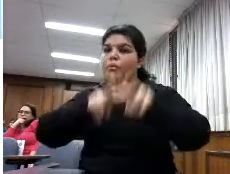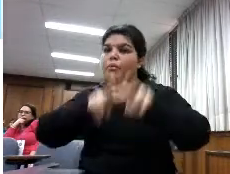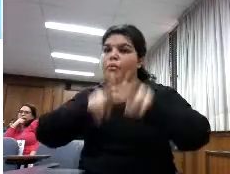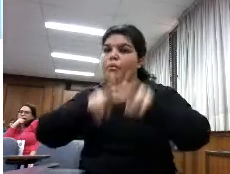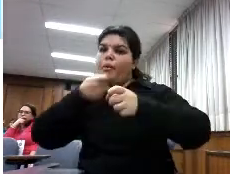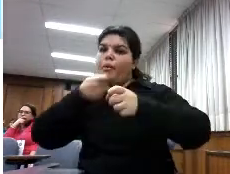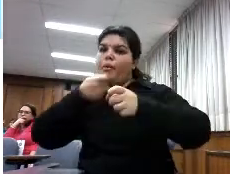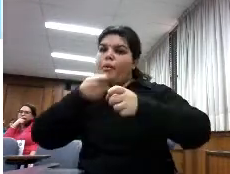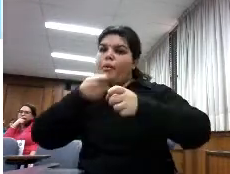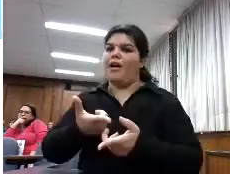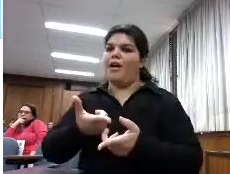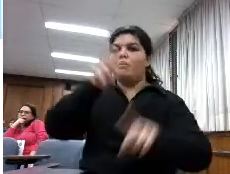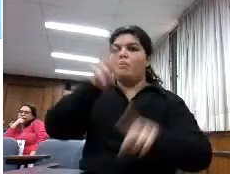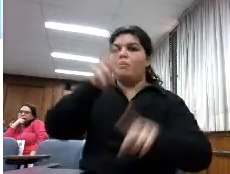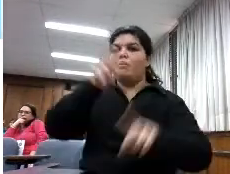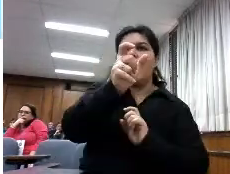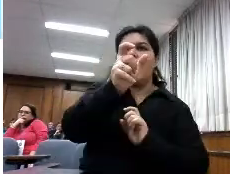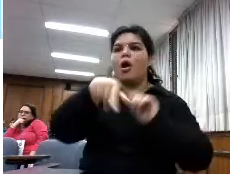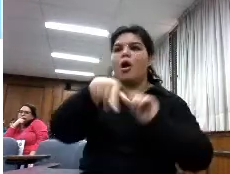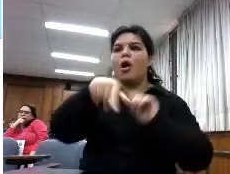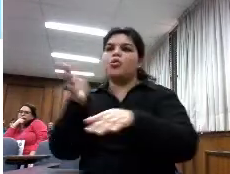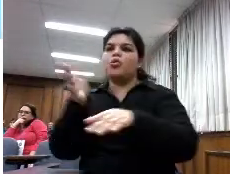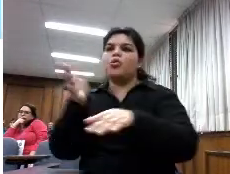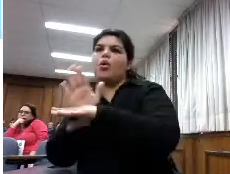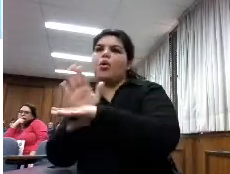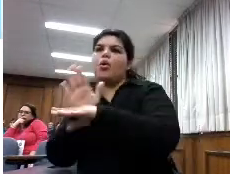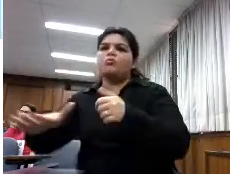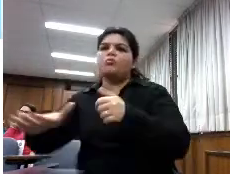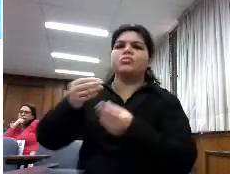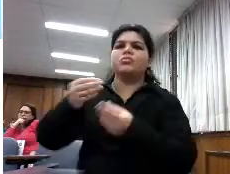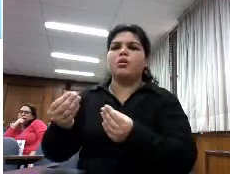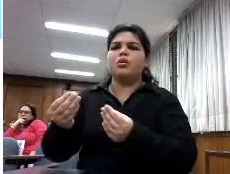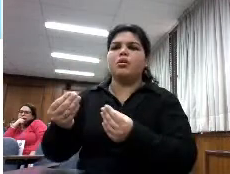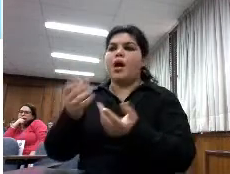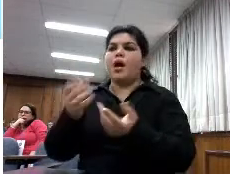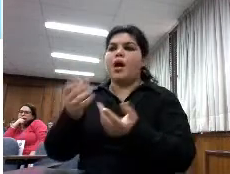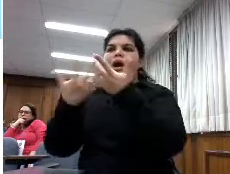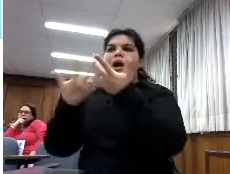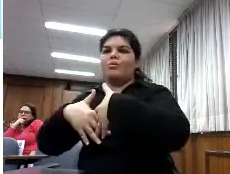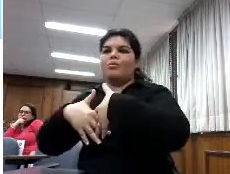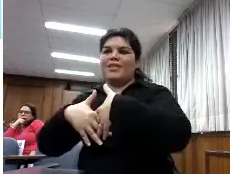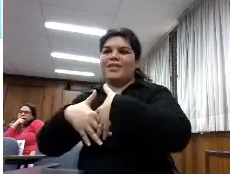y ver ese término en su contexto pero inmediatamente en el libro digital